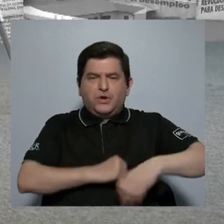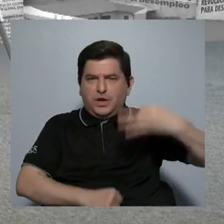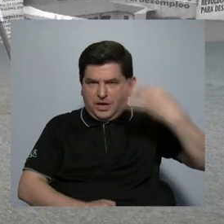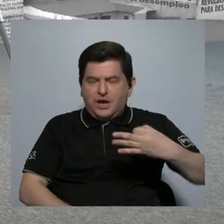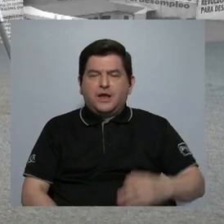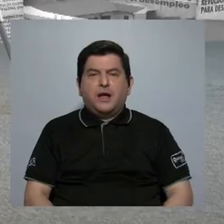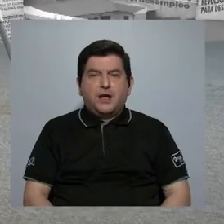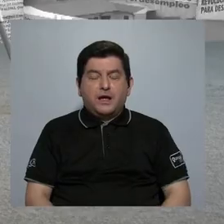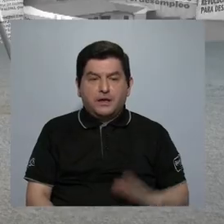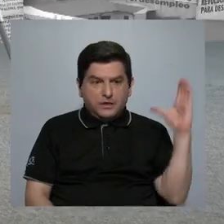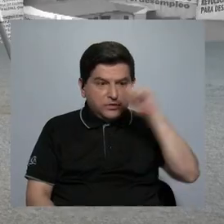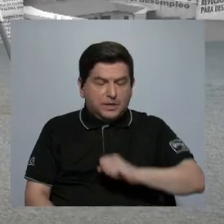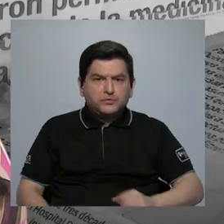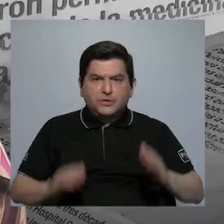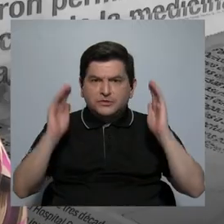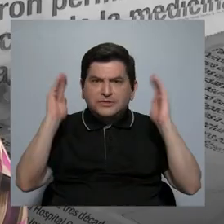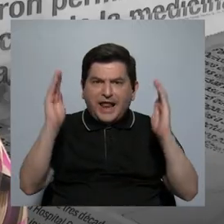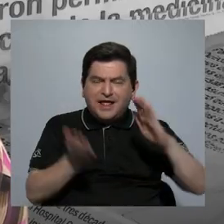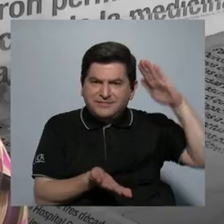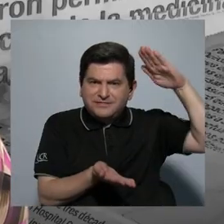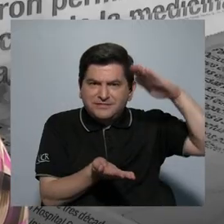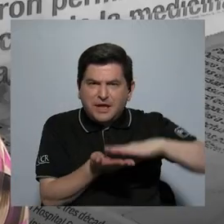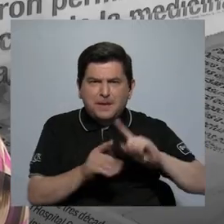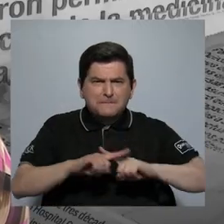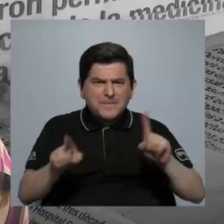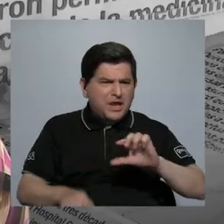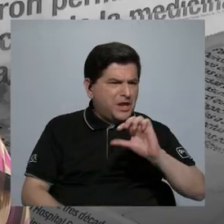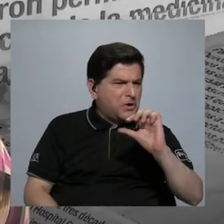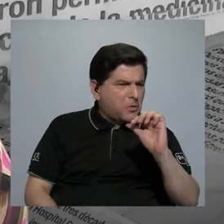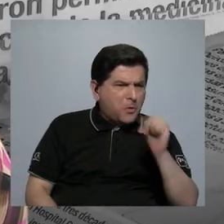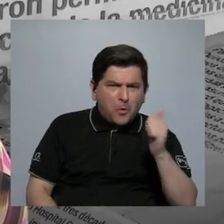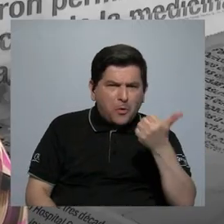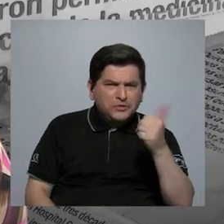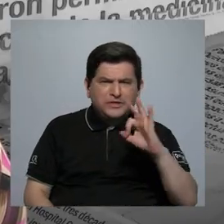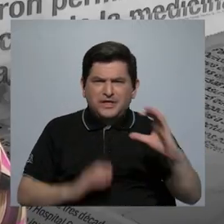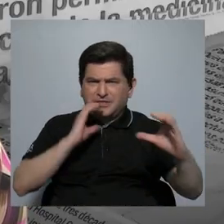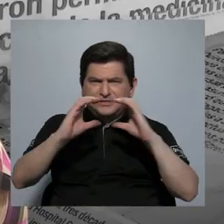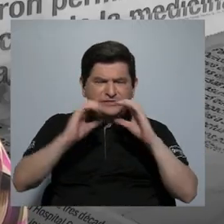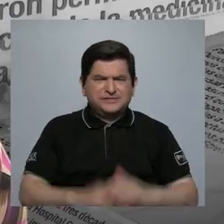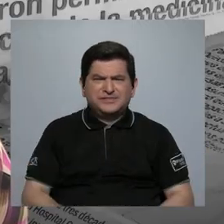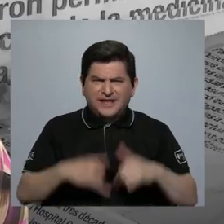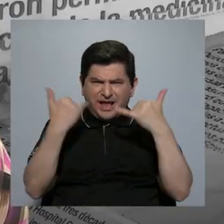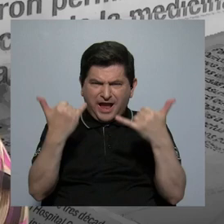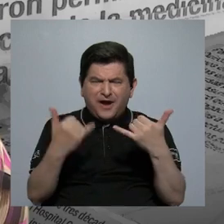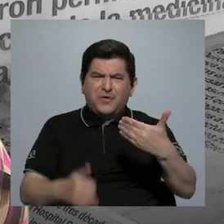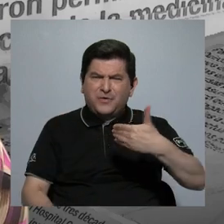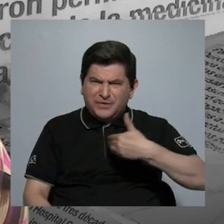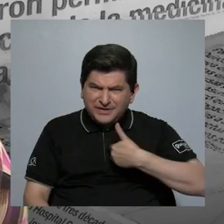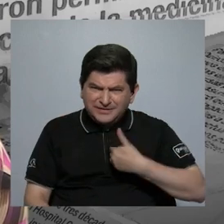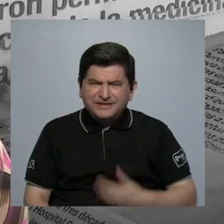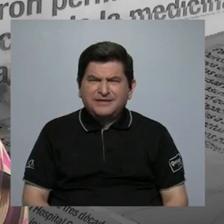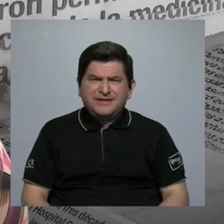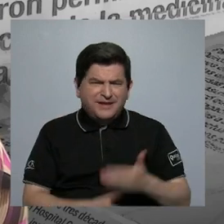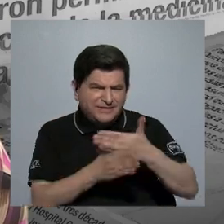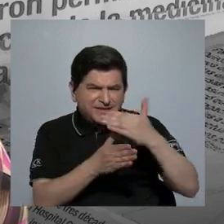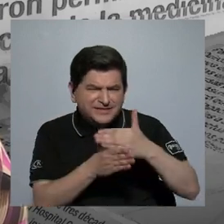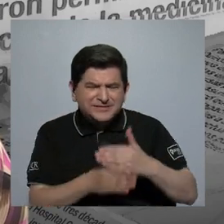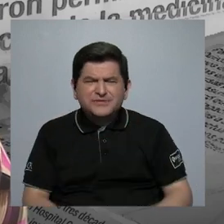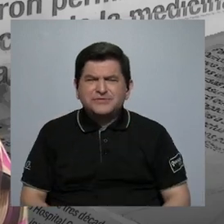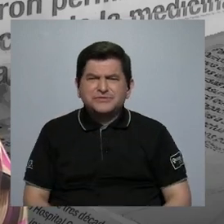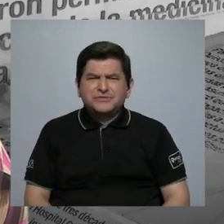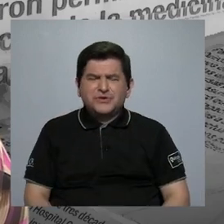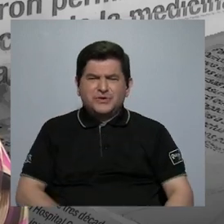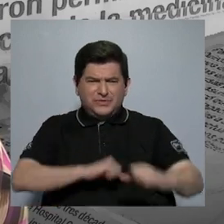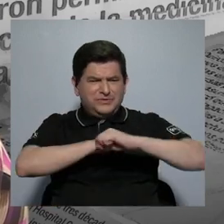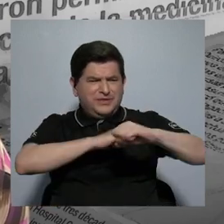Es muy evidente la disminución, pero tampoco vemos que en otros medios se estén asignando mayor